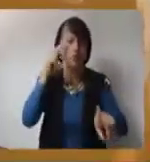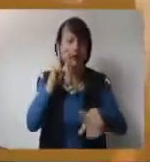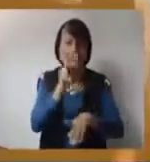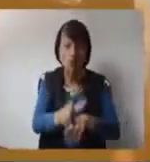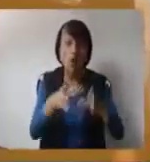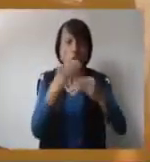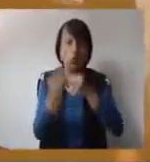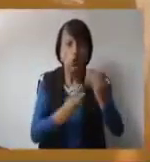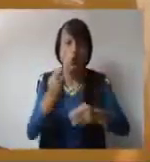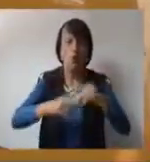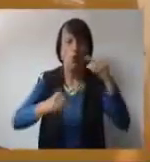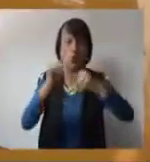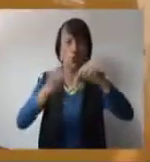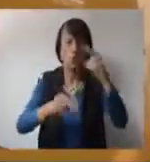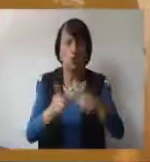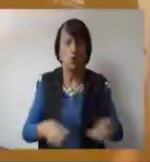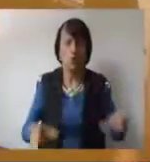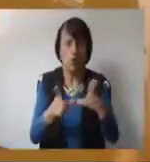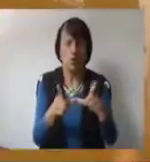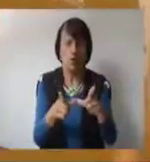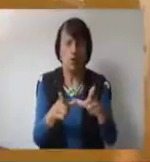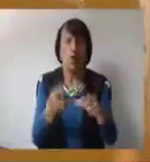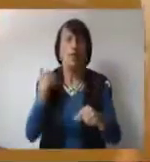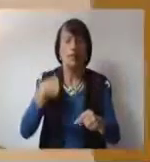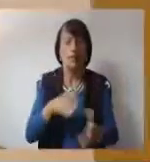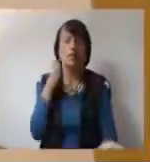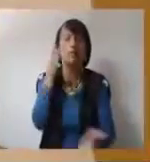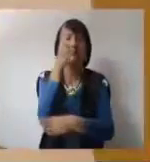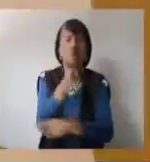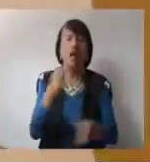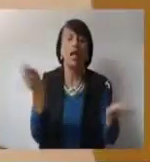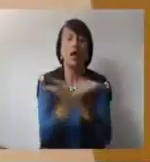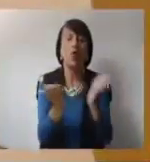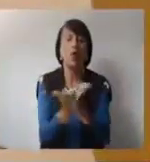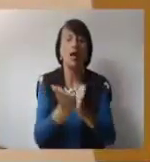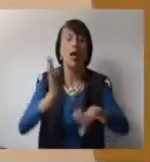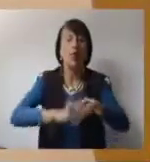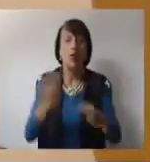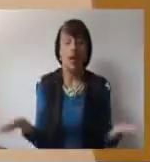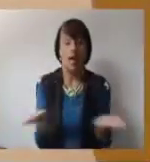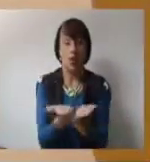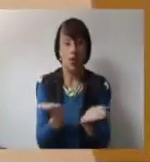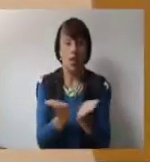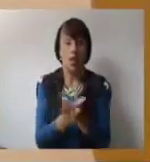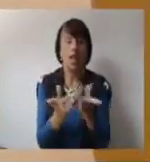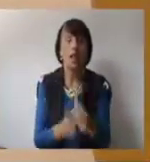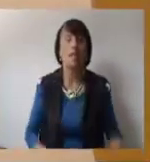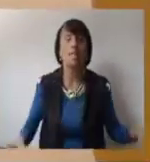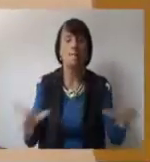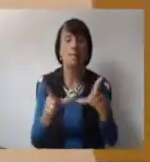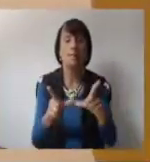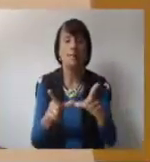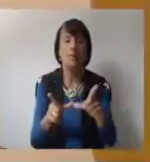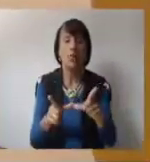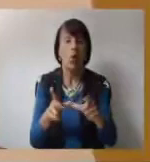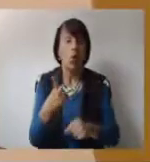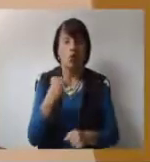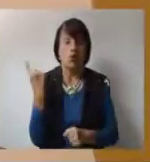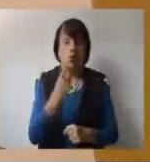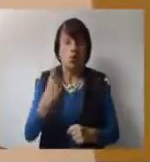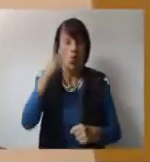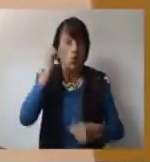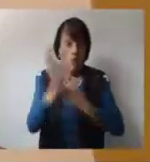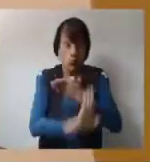ustedes. Es una visión de cómo se construye la educación. Tenemos que ir a las escuelas. ¿Por qué? Porque la escuela es el espacio,